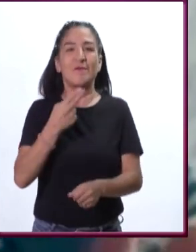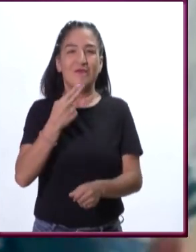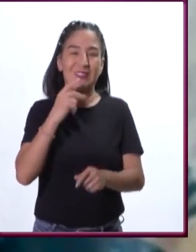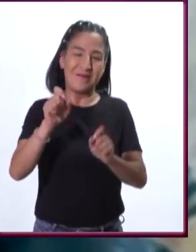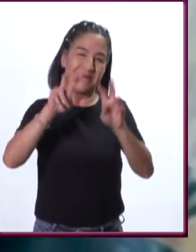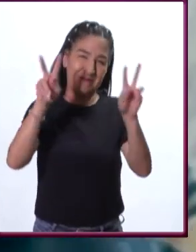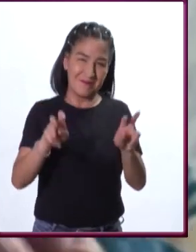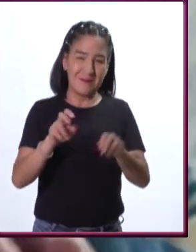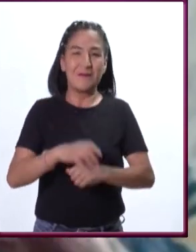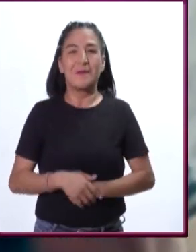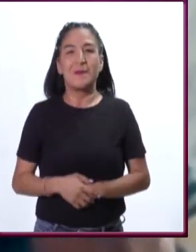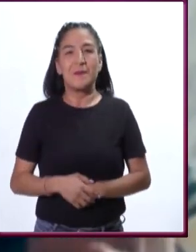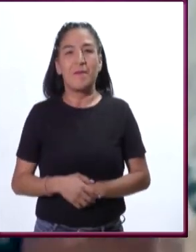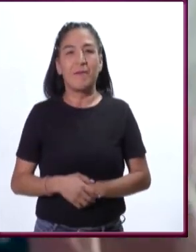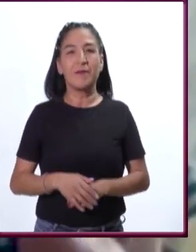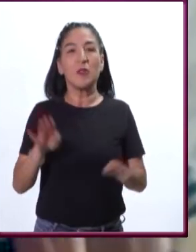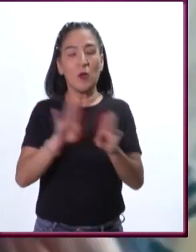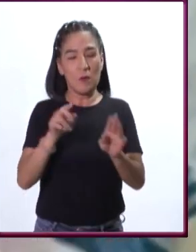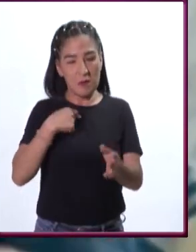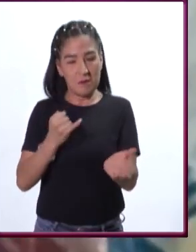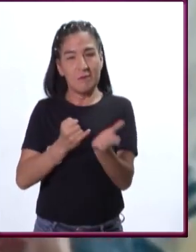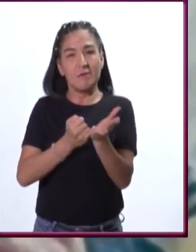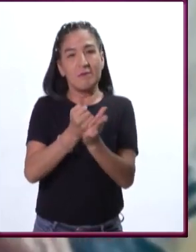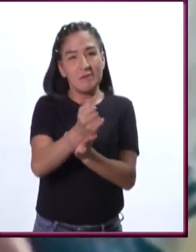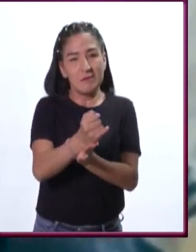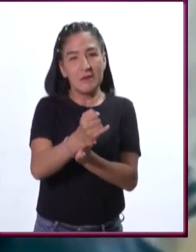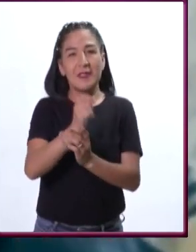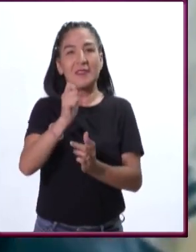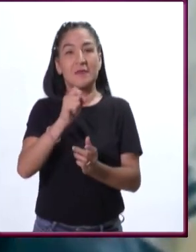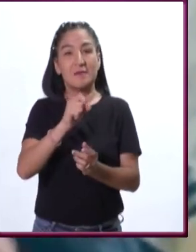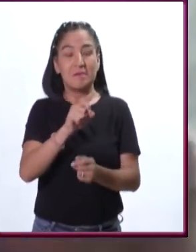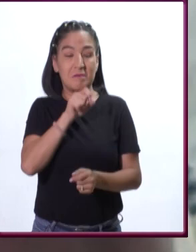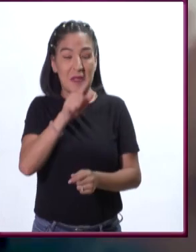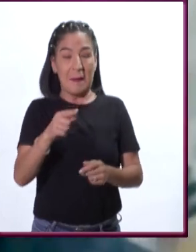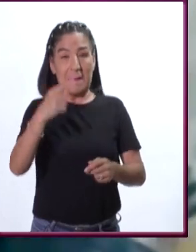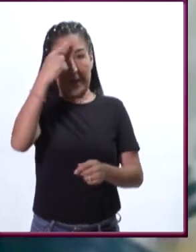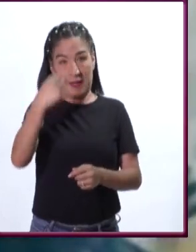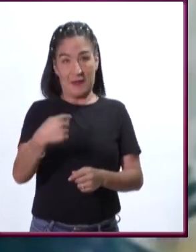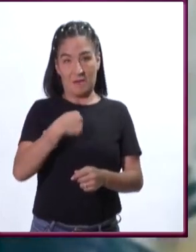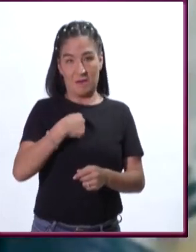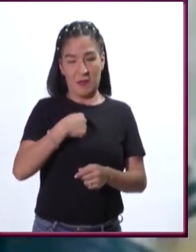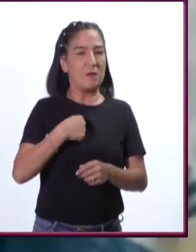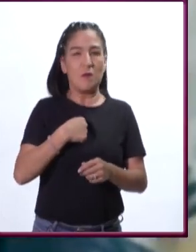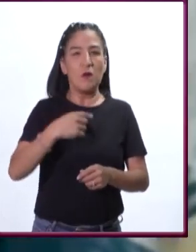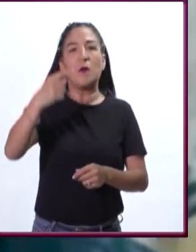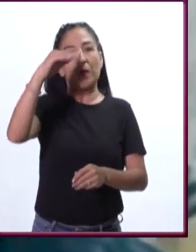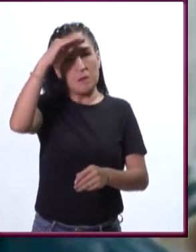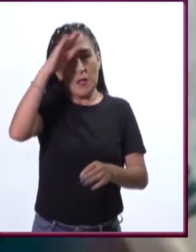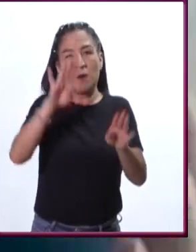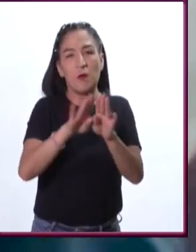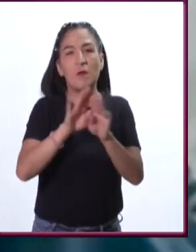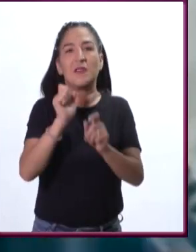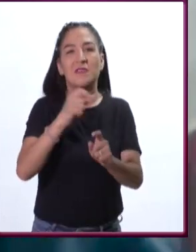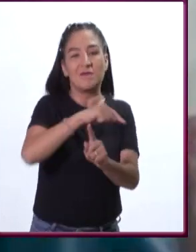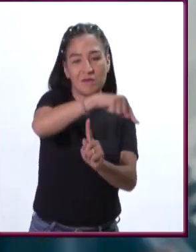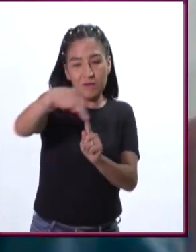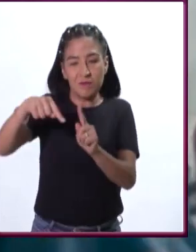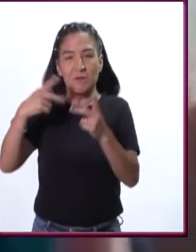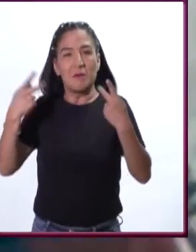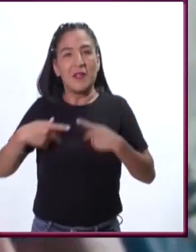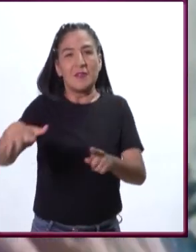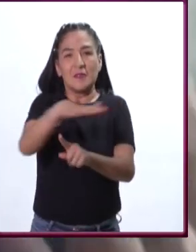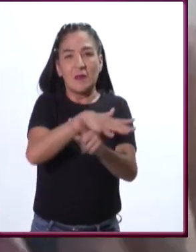muy triturada, tomar decisiones locales pensando globalmente. Y el término